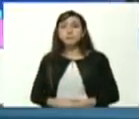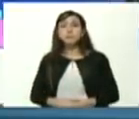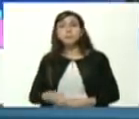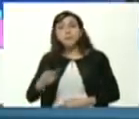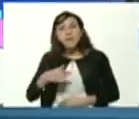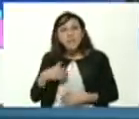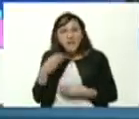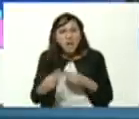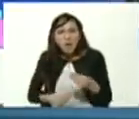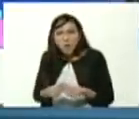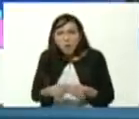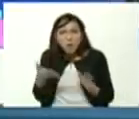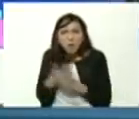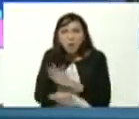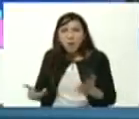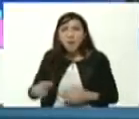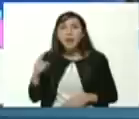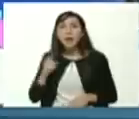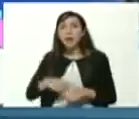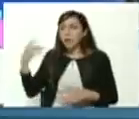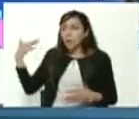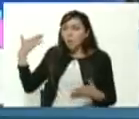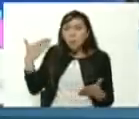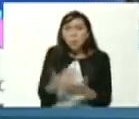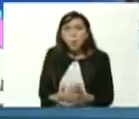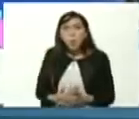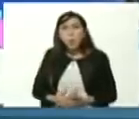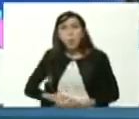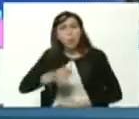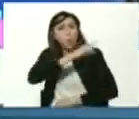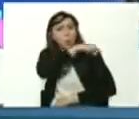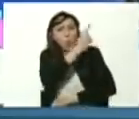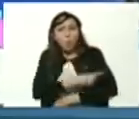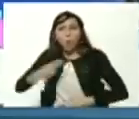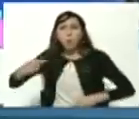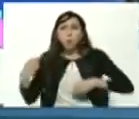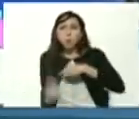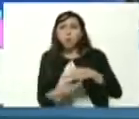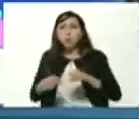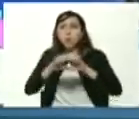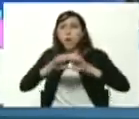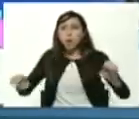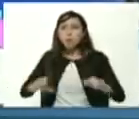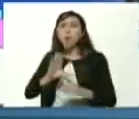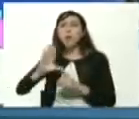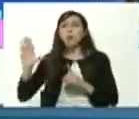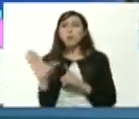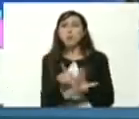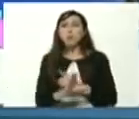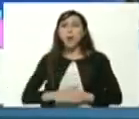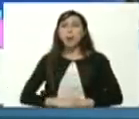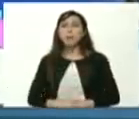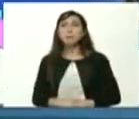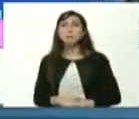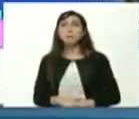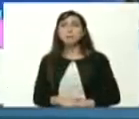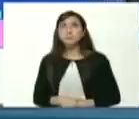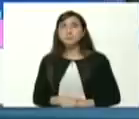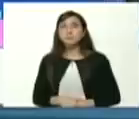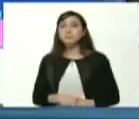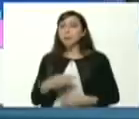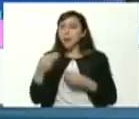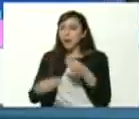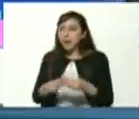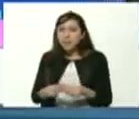algo ha hecho en estos años es una poderosa revolución educativa y cultural para